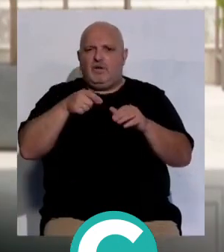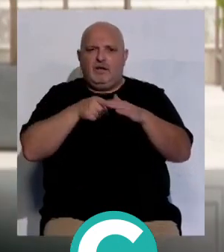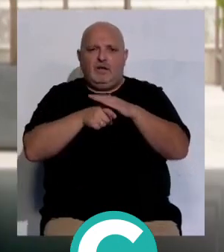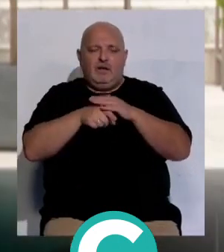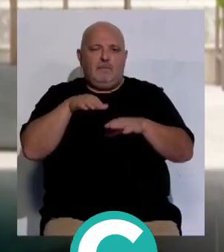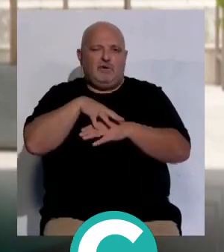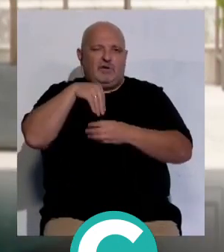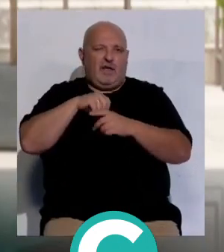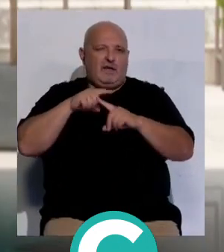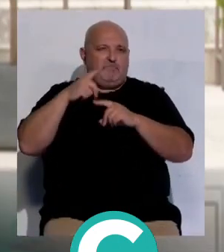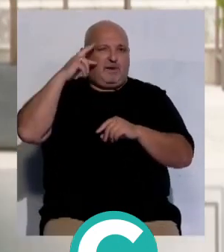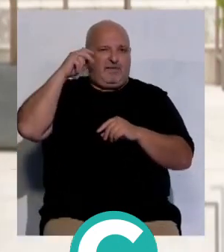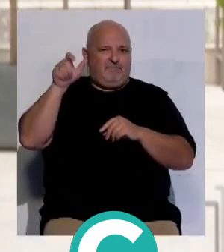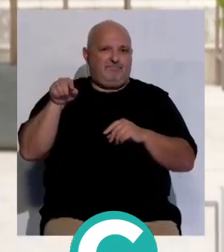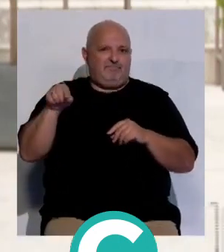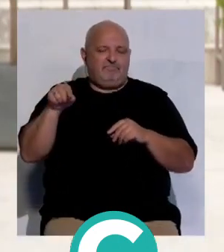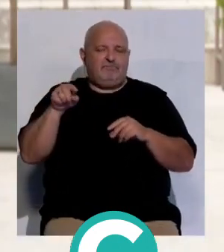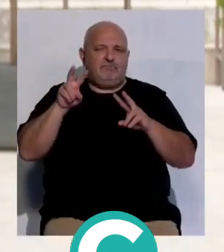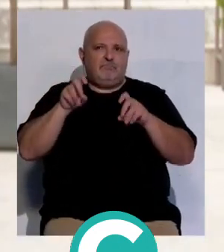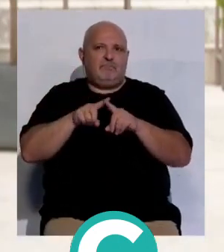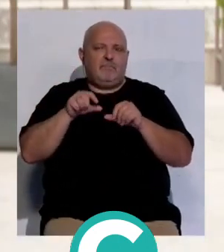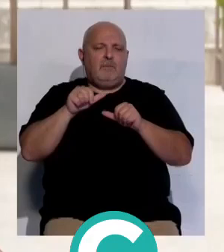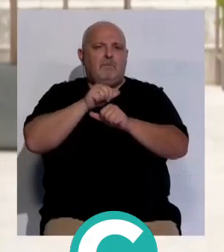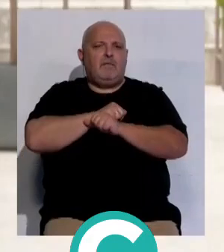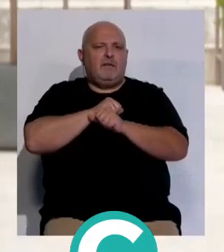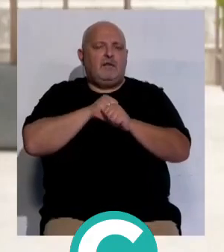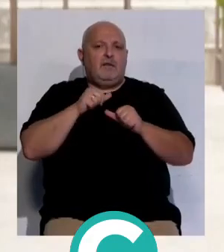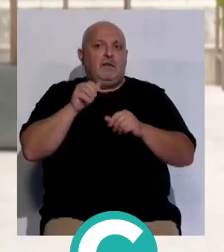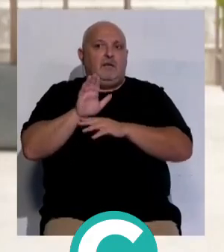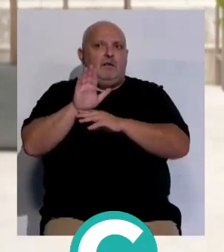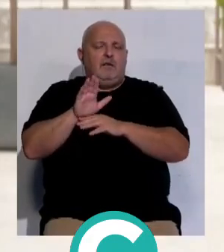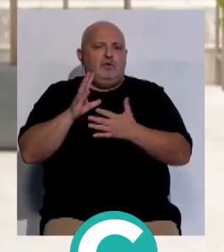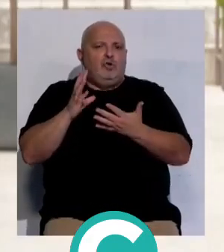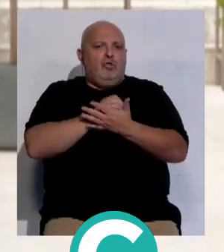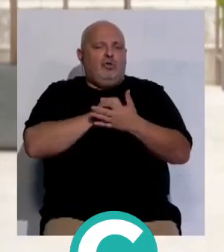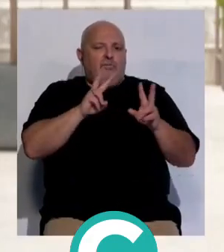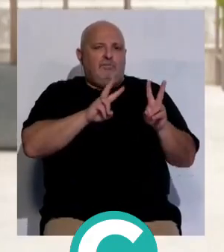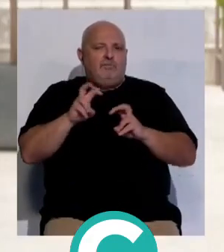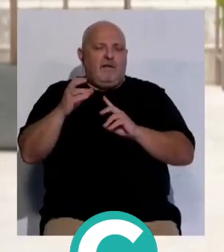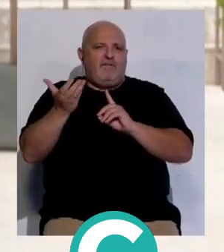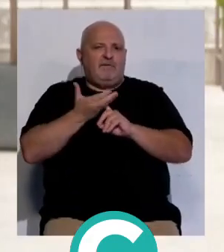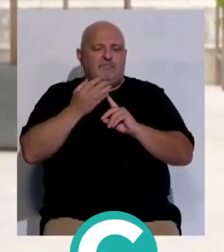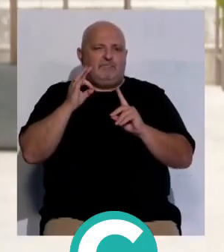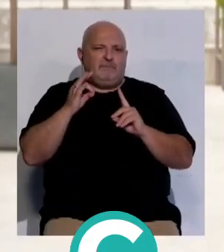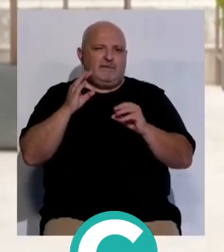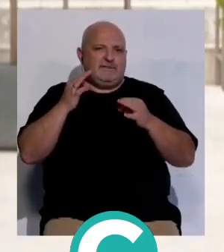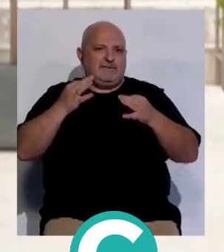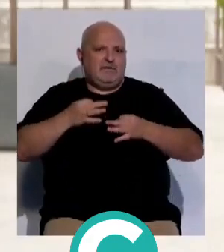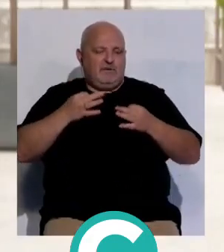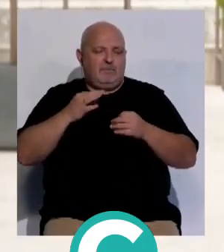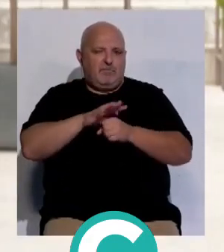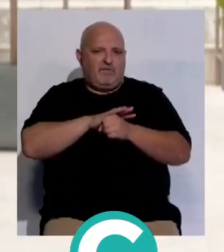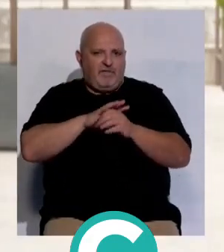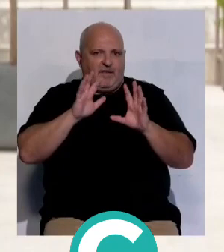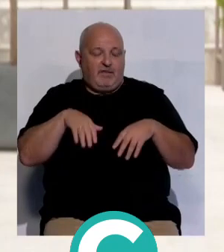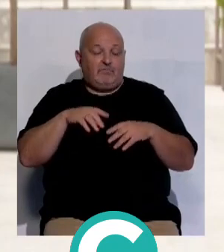ministro del Interior donde podemos señalar que ha estado pendiente presente de todas las cuestiones que afectaban en materia de seguridad a nuestra